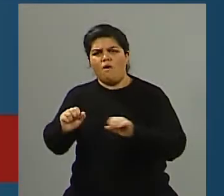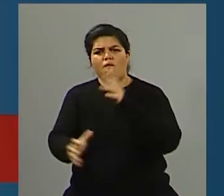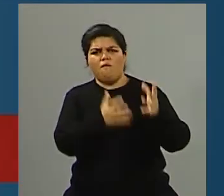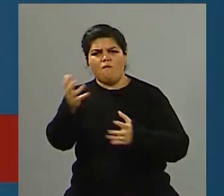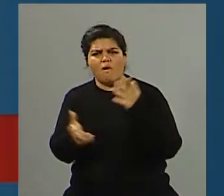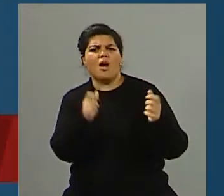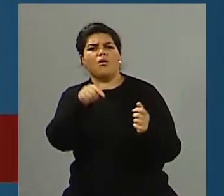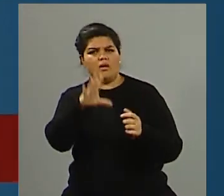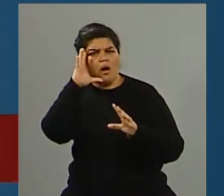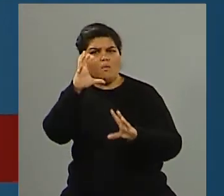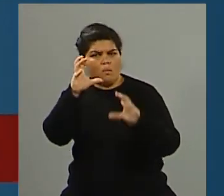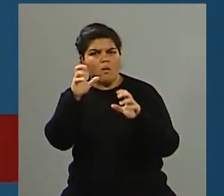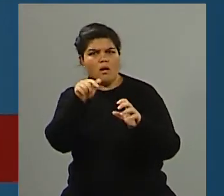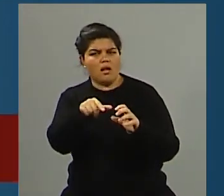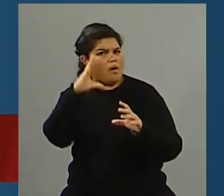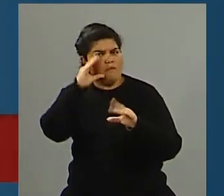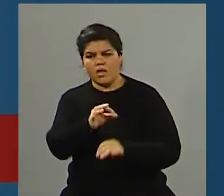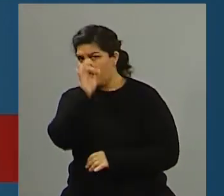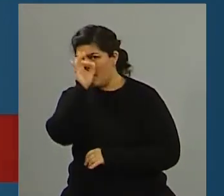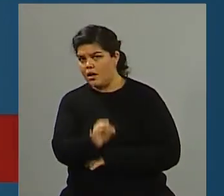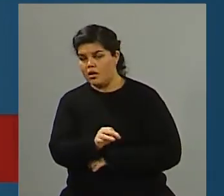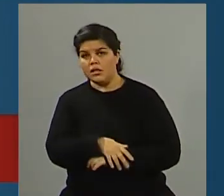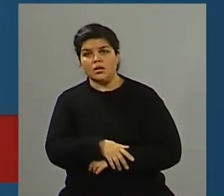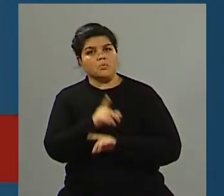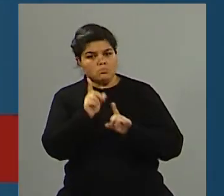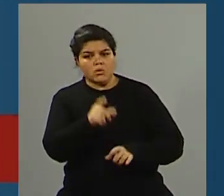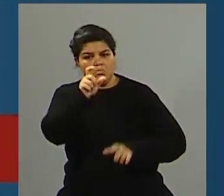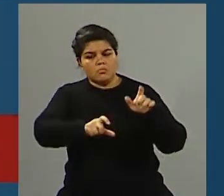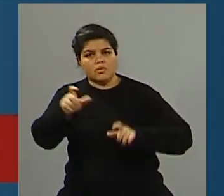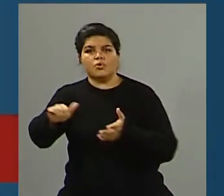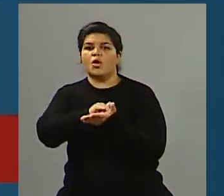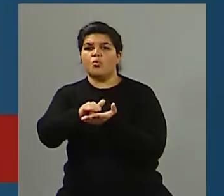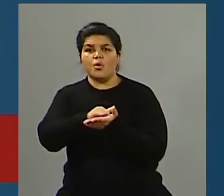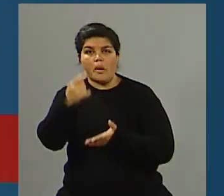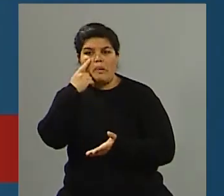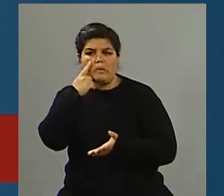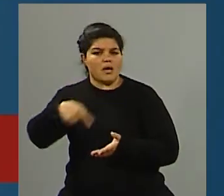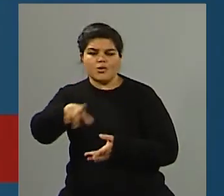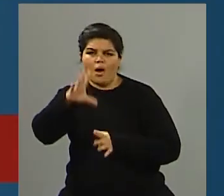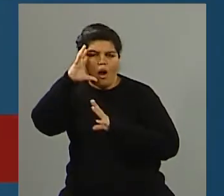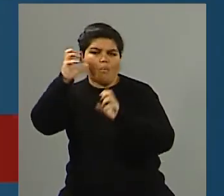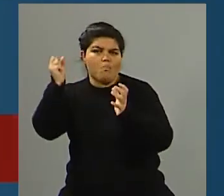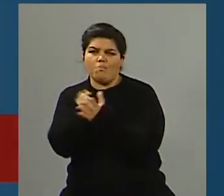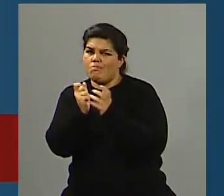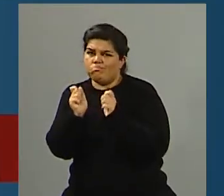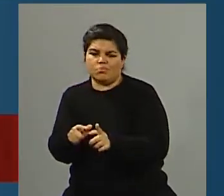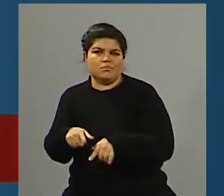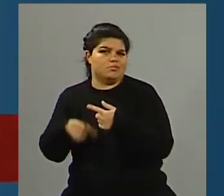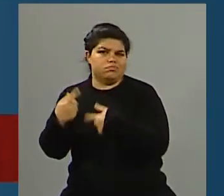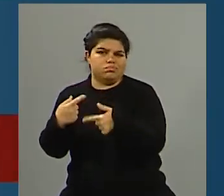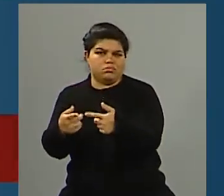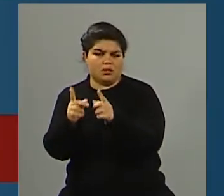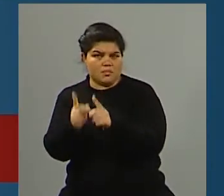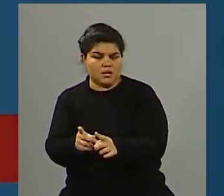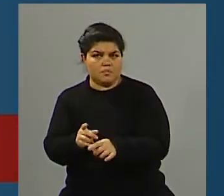algún ciudadano de Nueva York no tenga presente esta jornada. ¿Cómo conmemoran esa jornada?